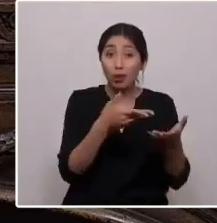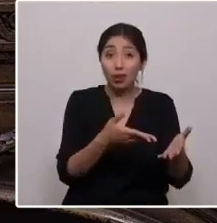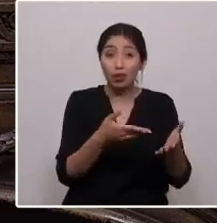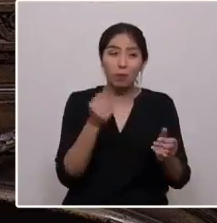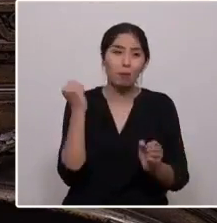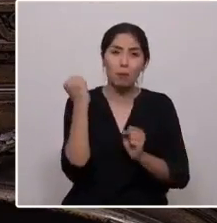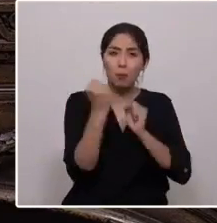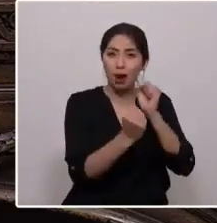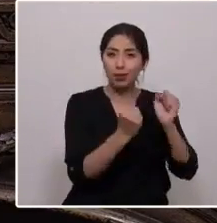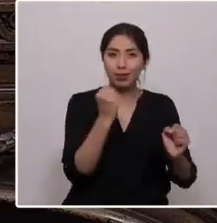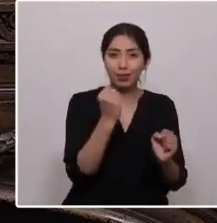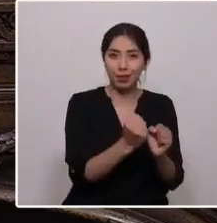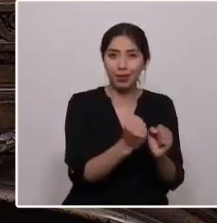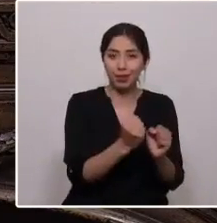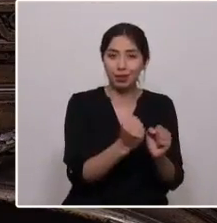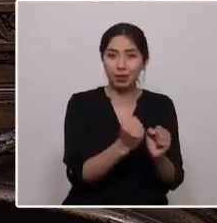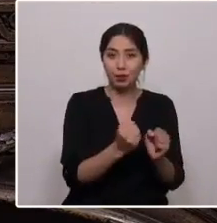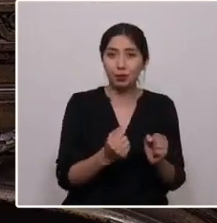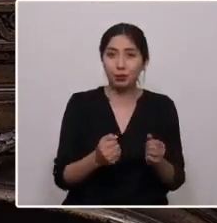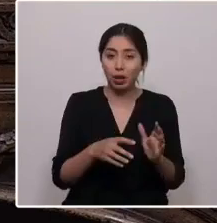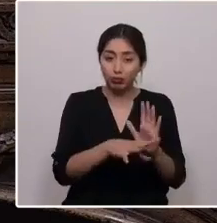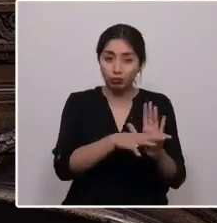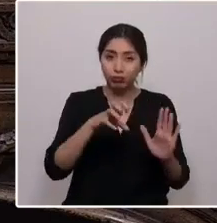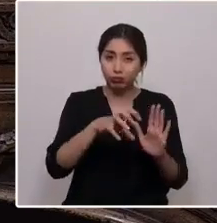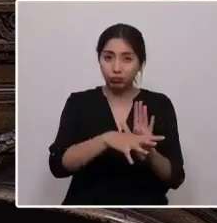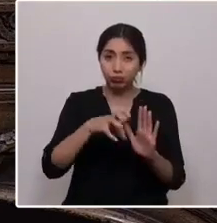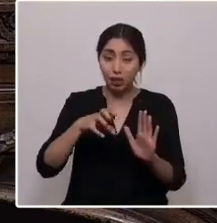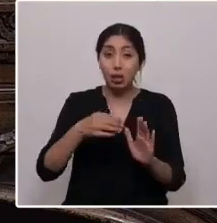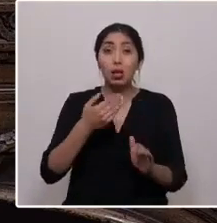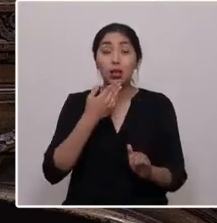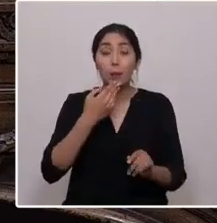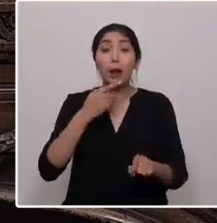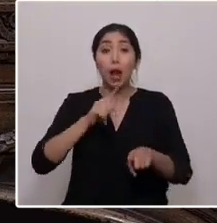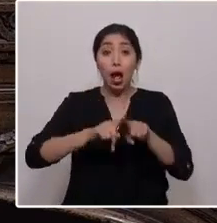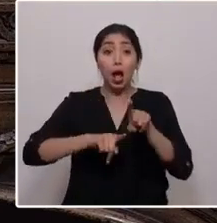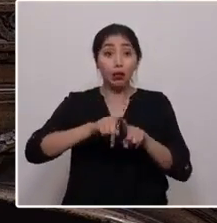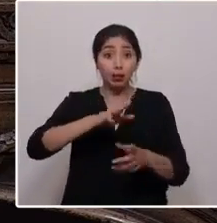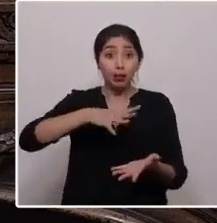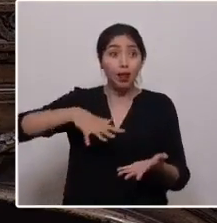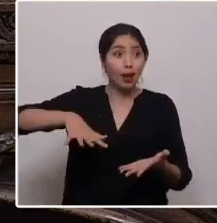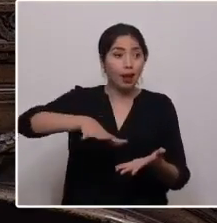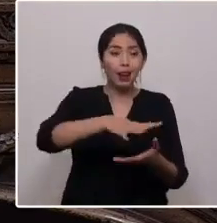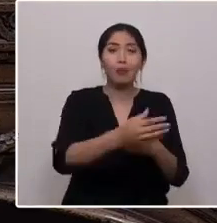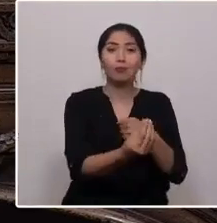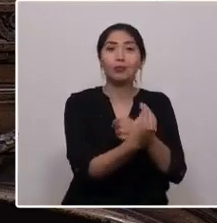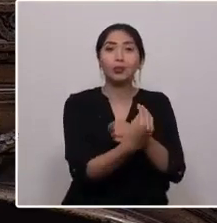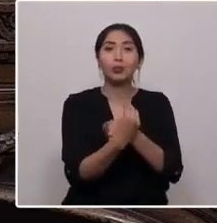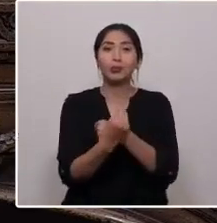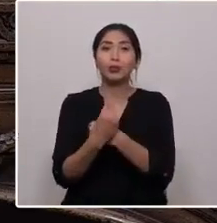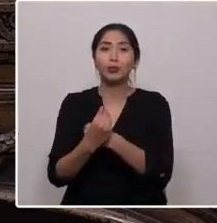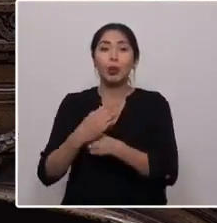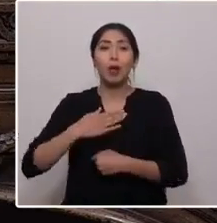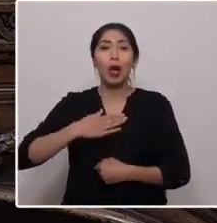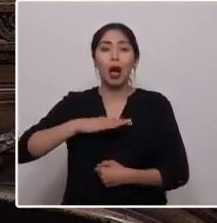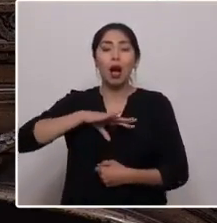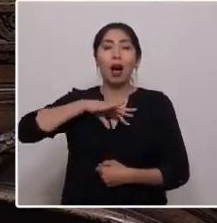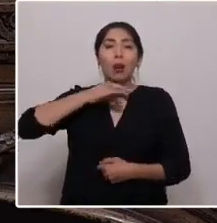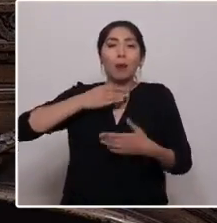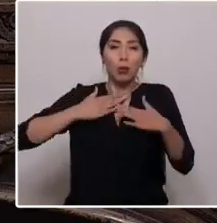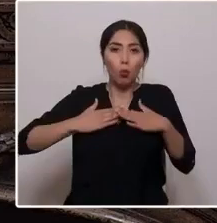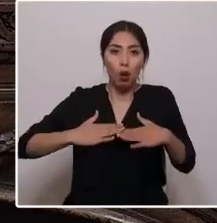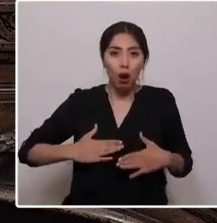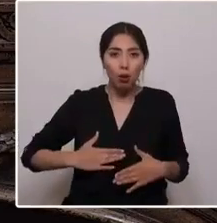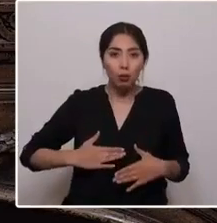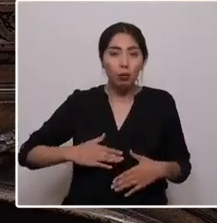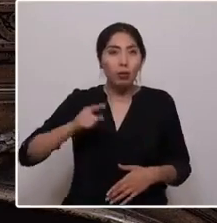Pero también vengo de donde la Pachamama alimenta nuestro cuerpo y nuestra alma, desarrollando el pensamiento y el